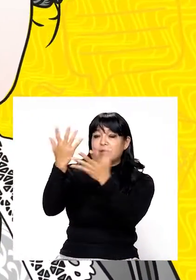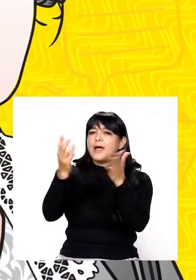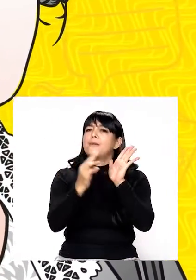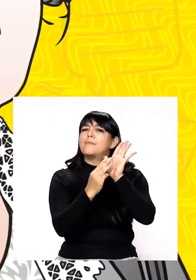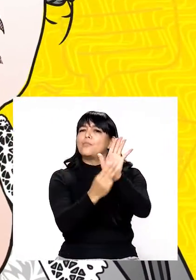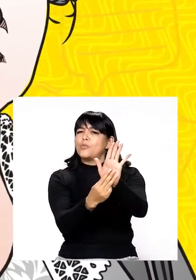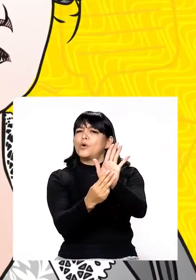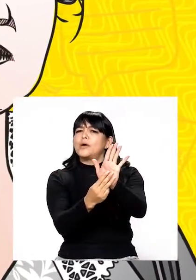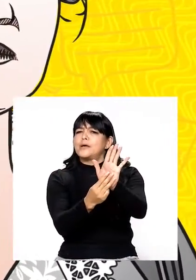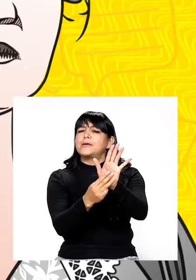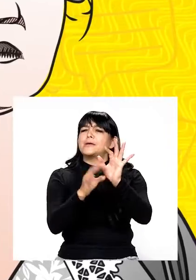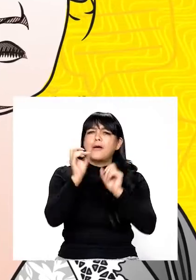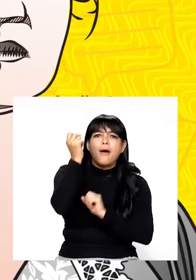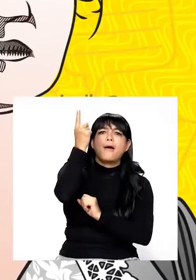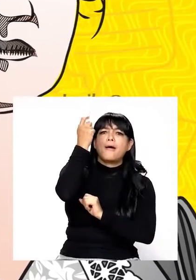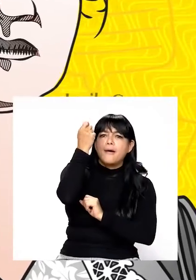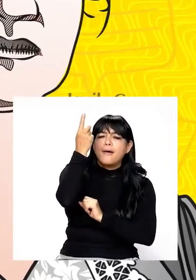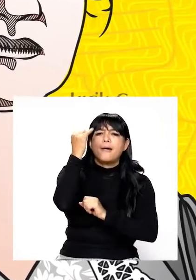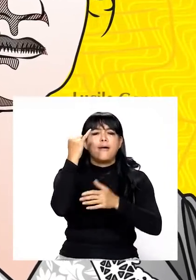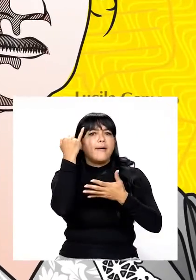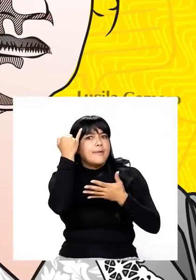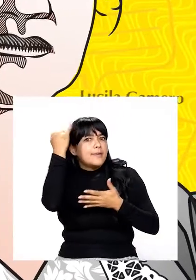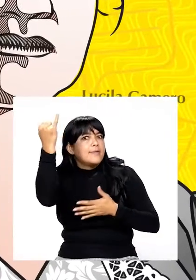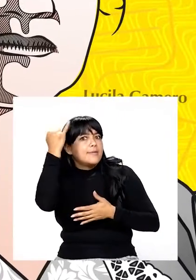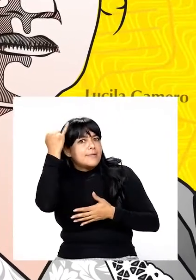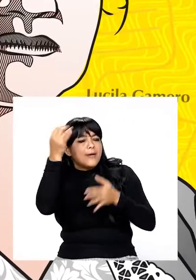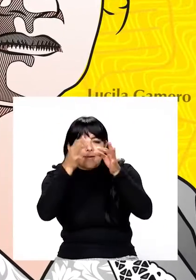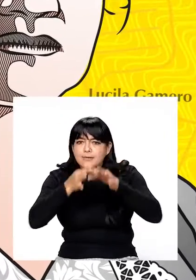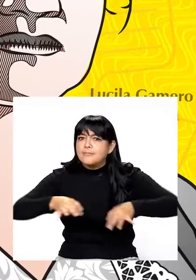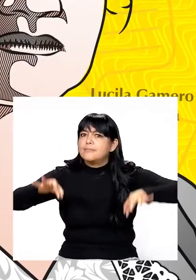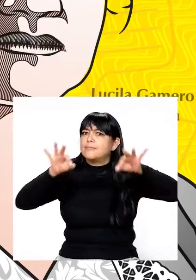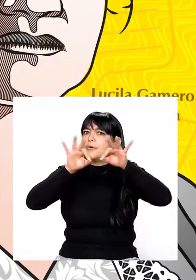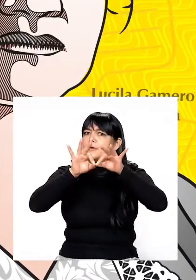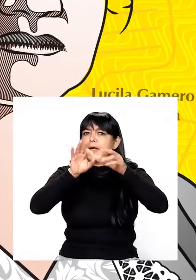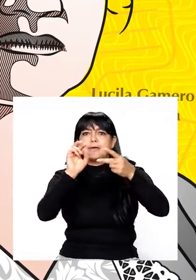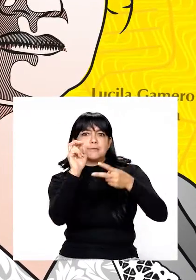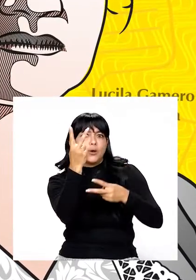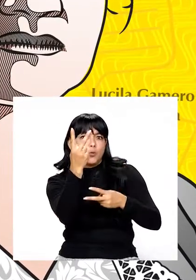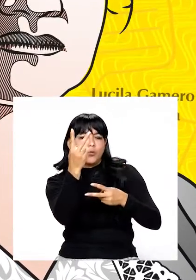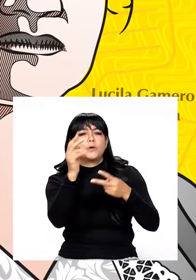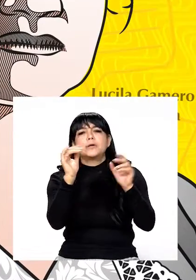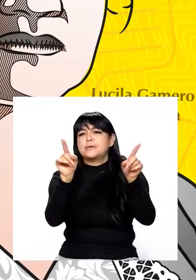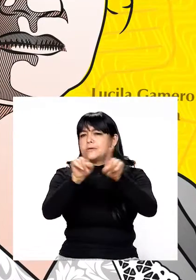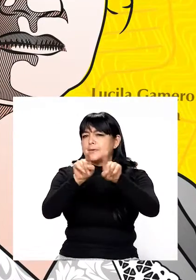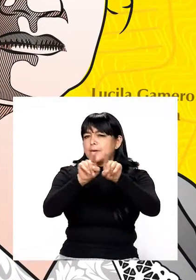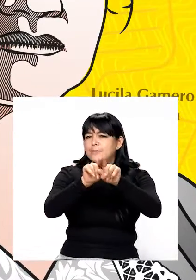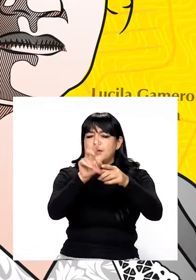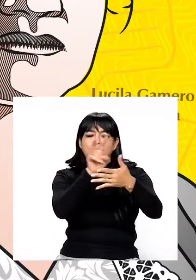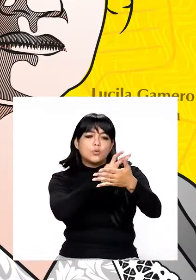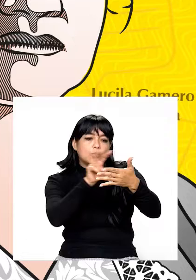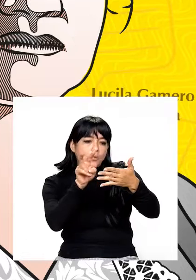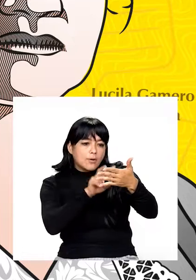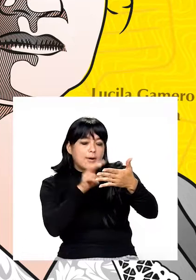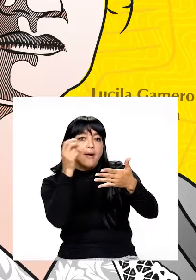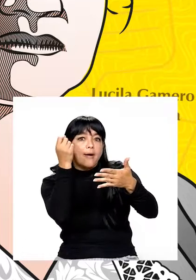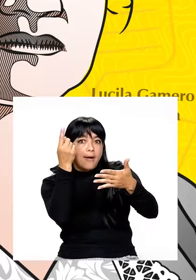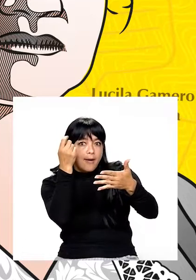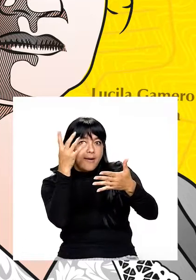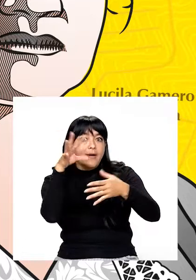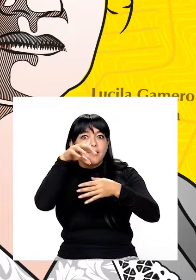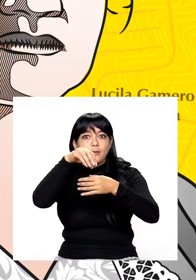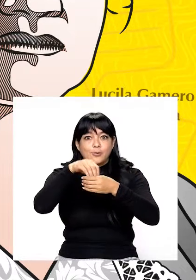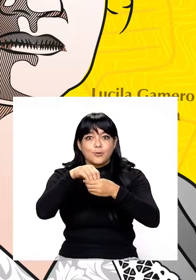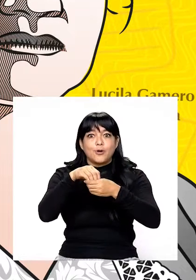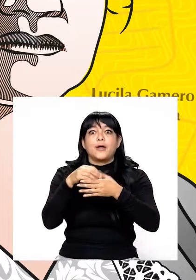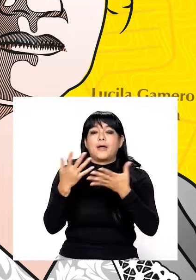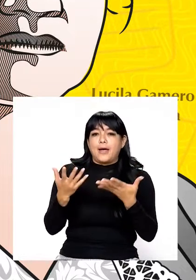Expectativa de logro Demuestran comprensión de las ideas globales, principales, secundarias e inferenciales de un